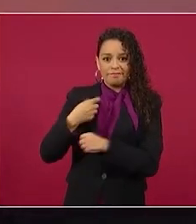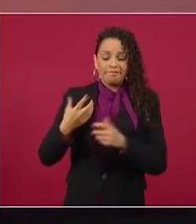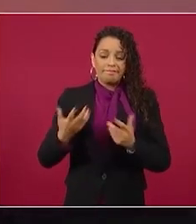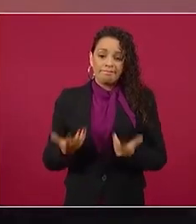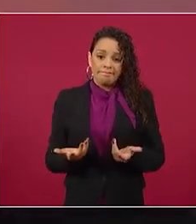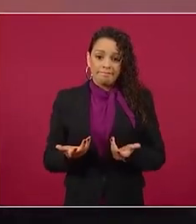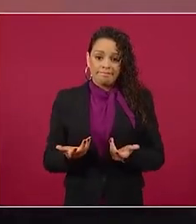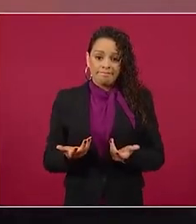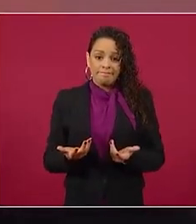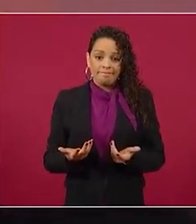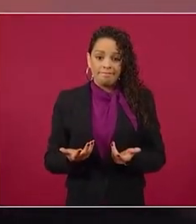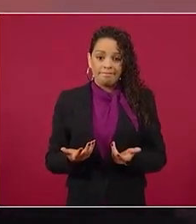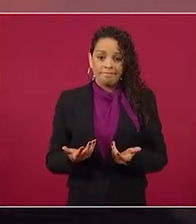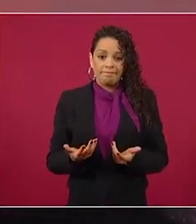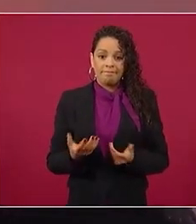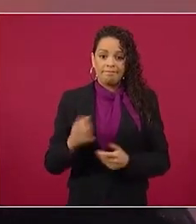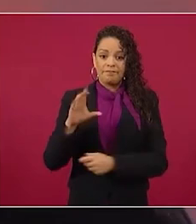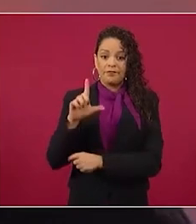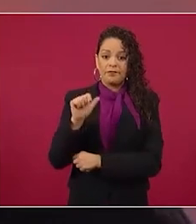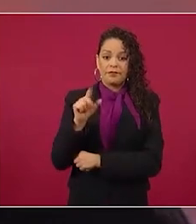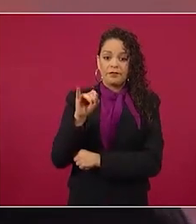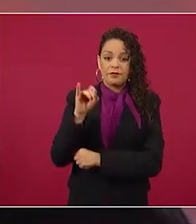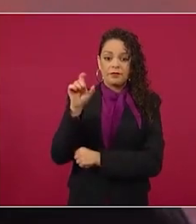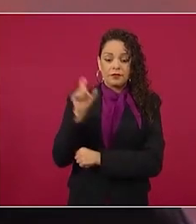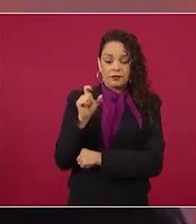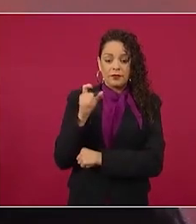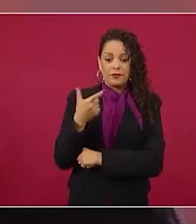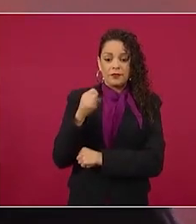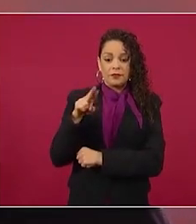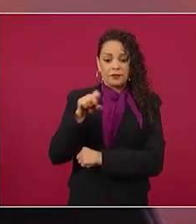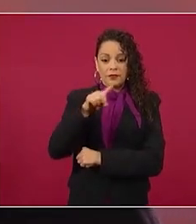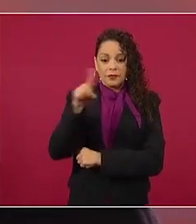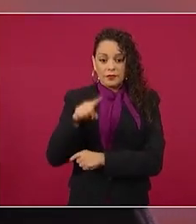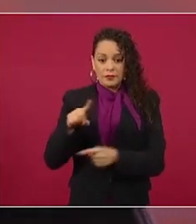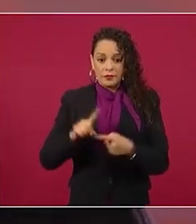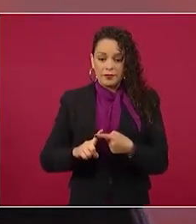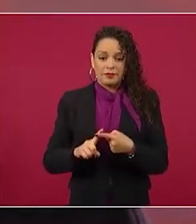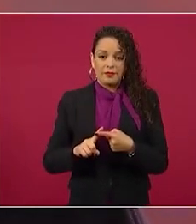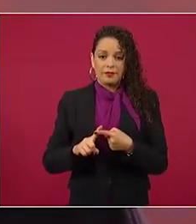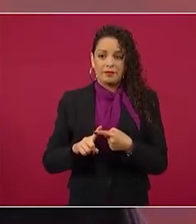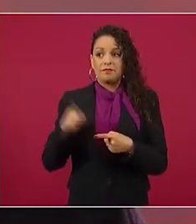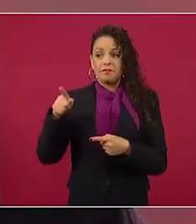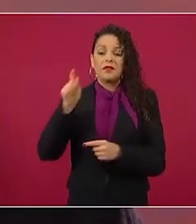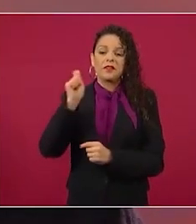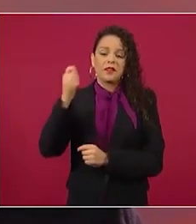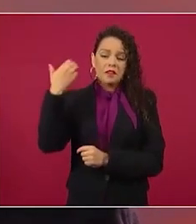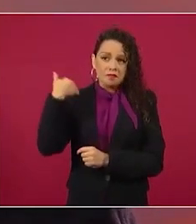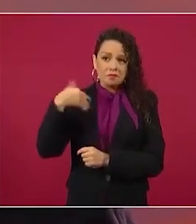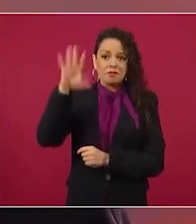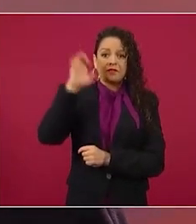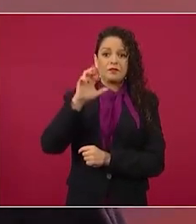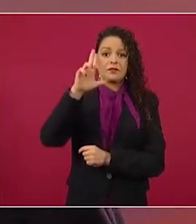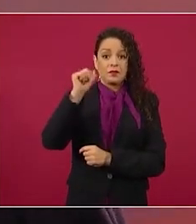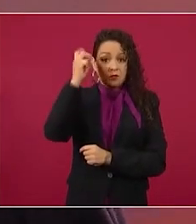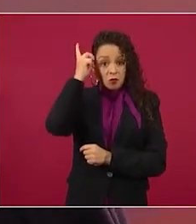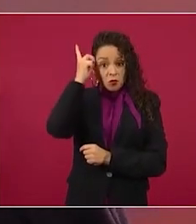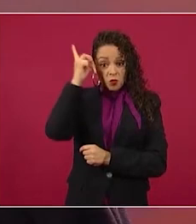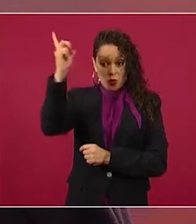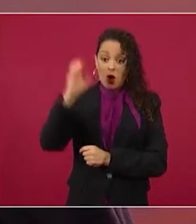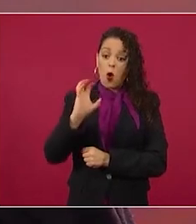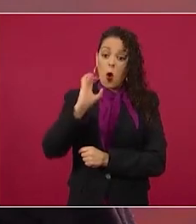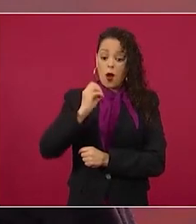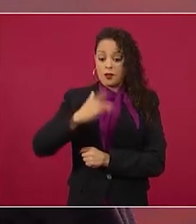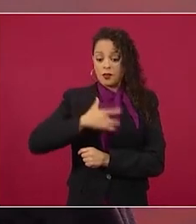es Claudio X. González porque eran los dueños, se sentían los dueños de